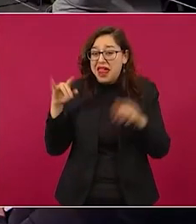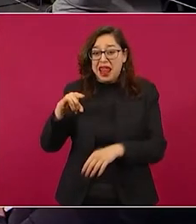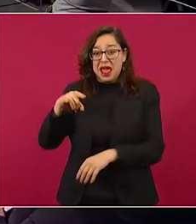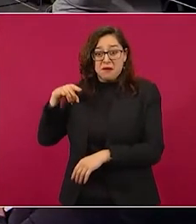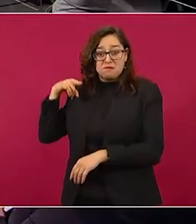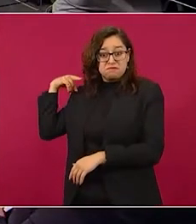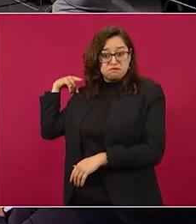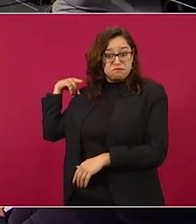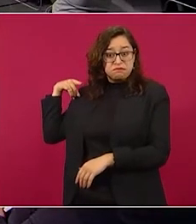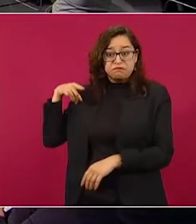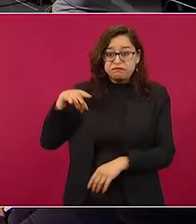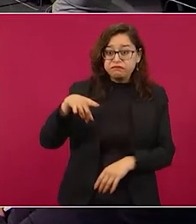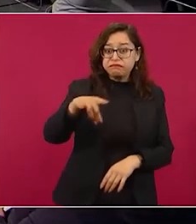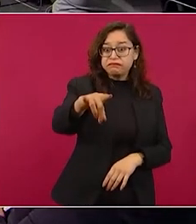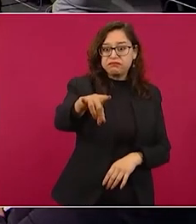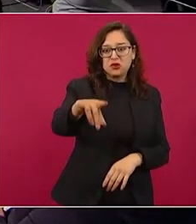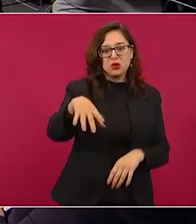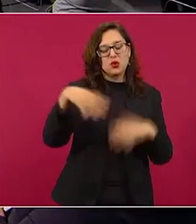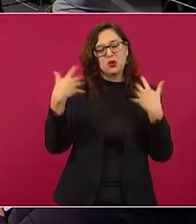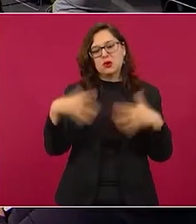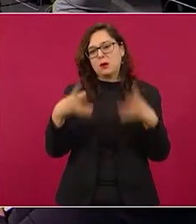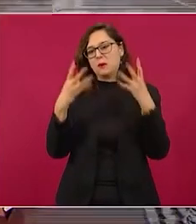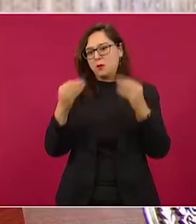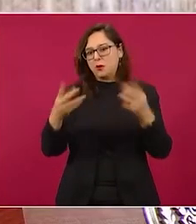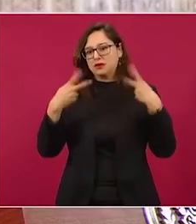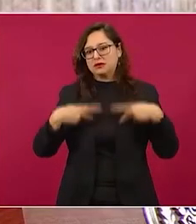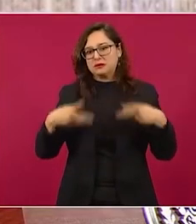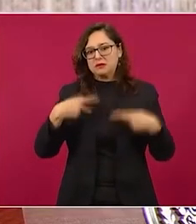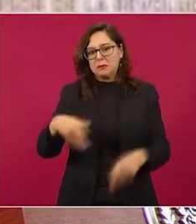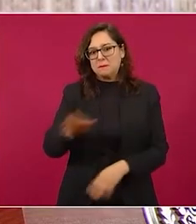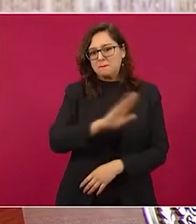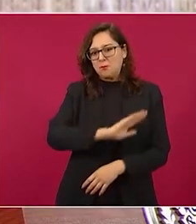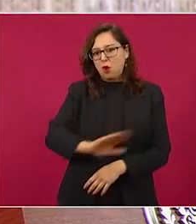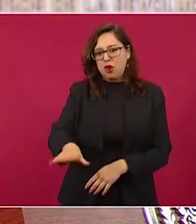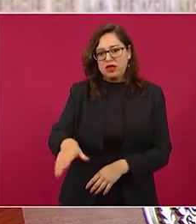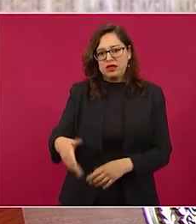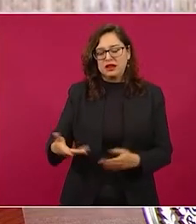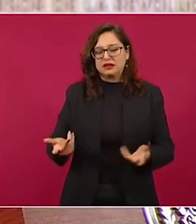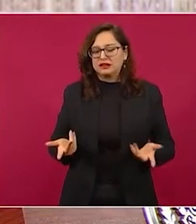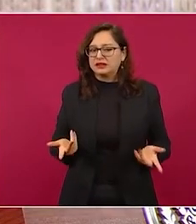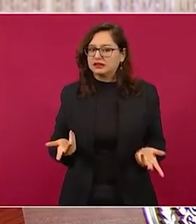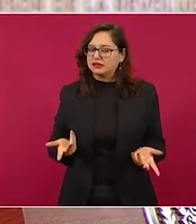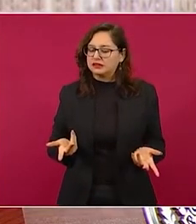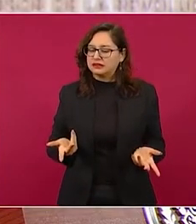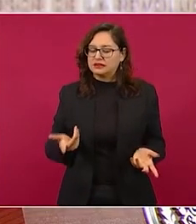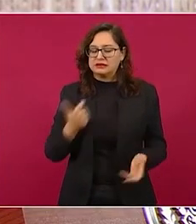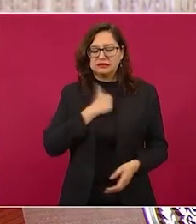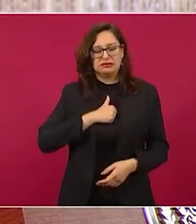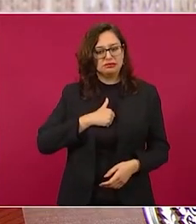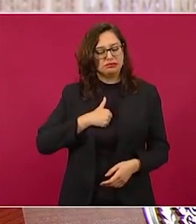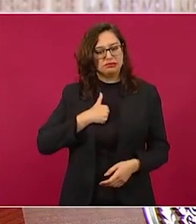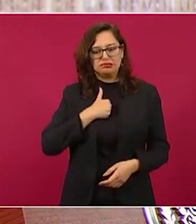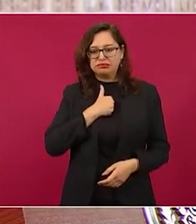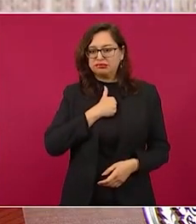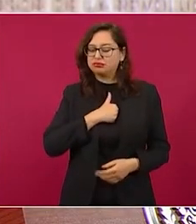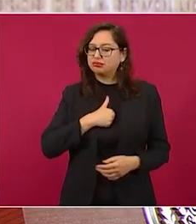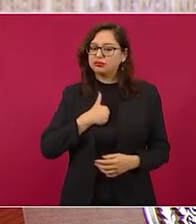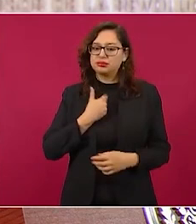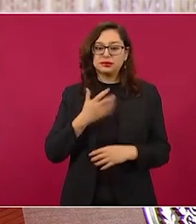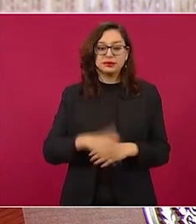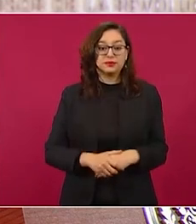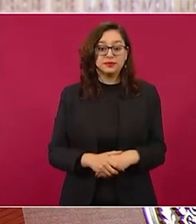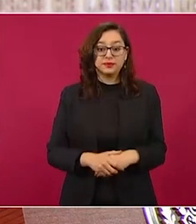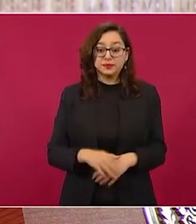lamentables. Yo quiero hacerle llamado a los muchachos de la normal de